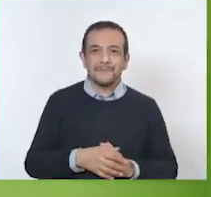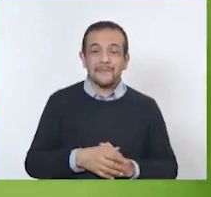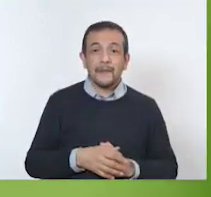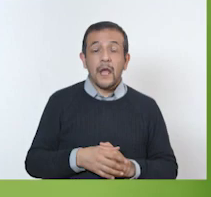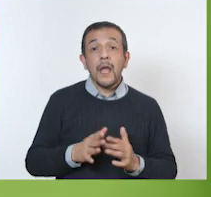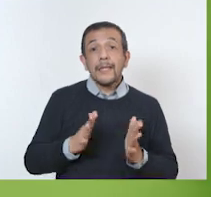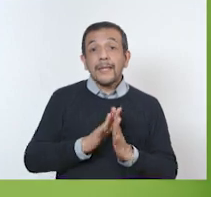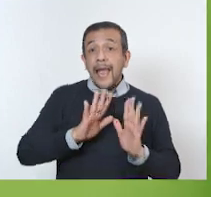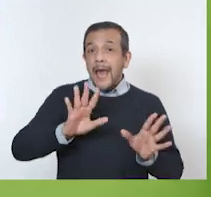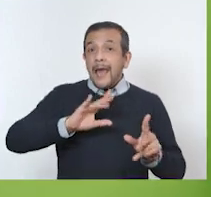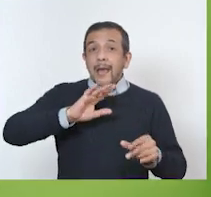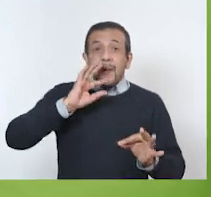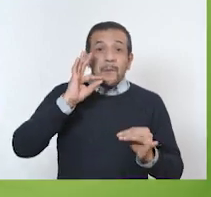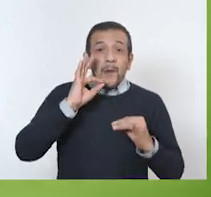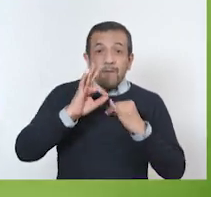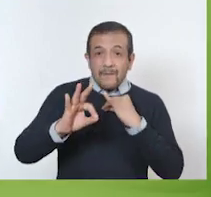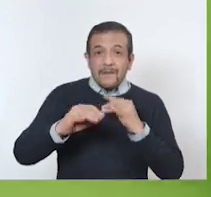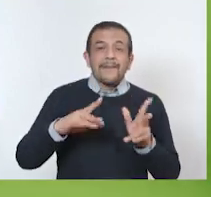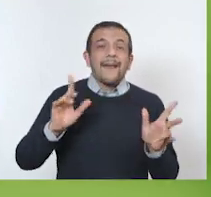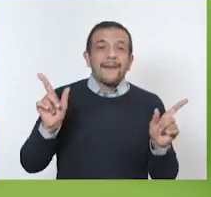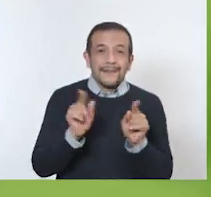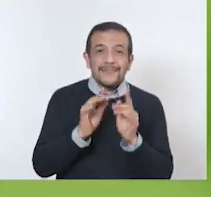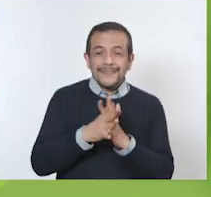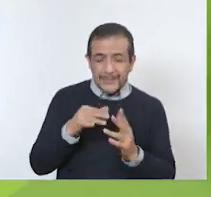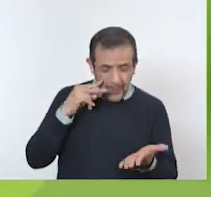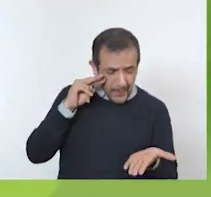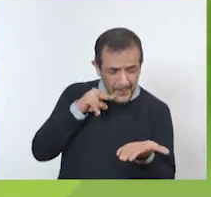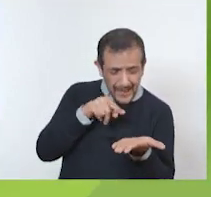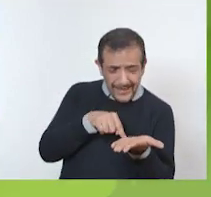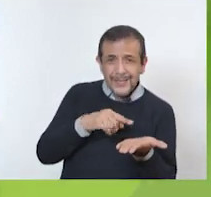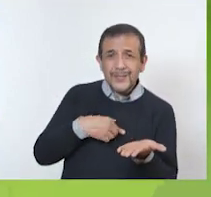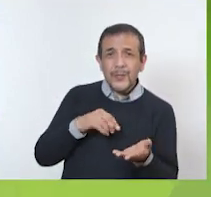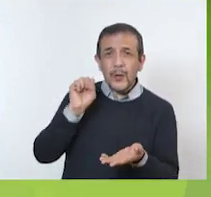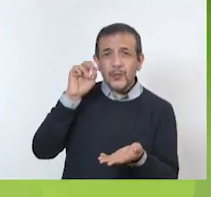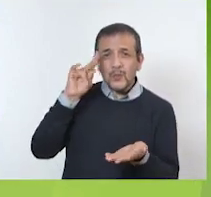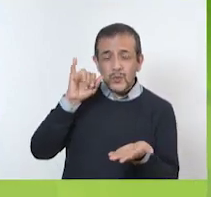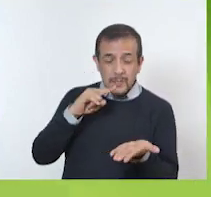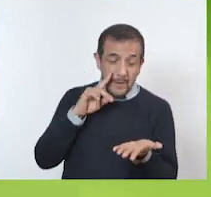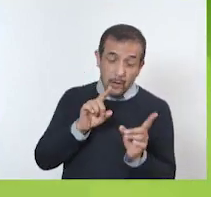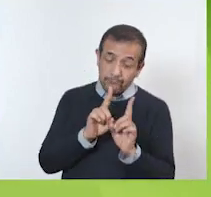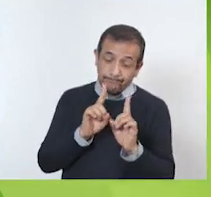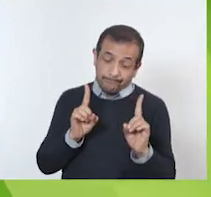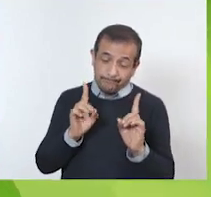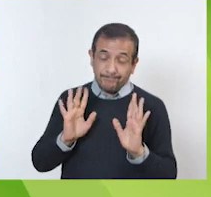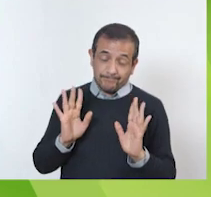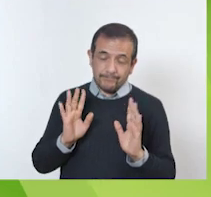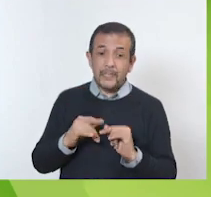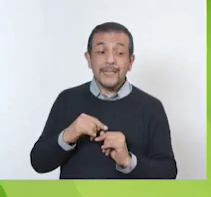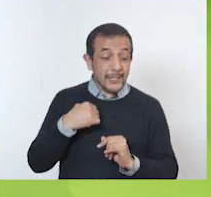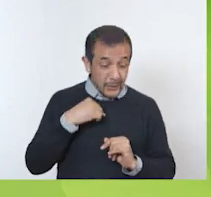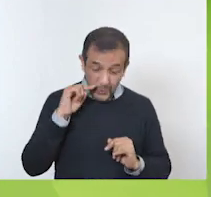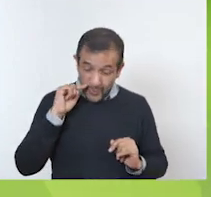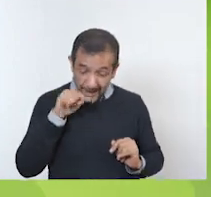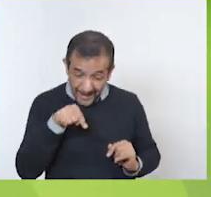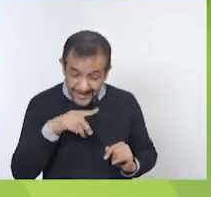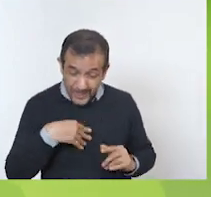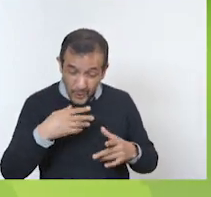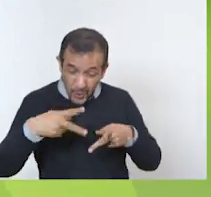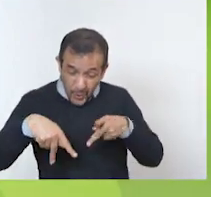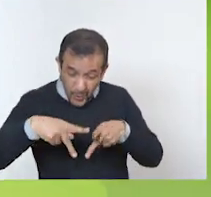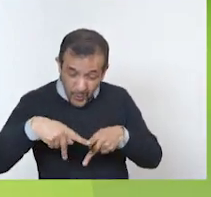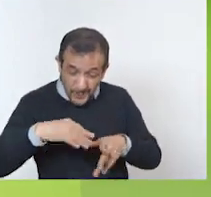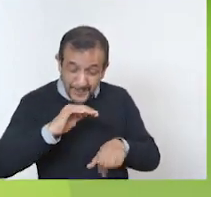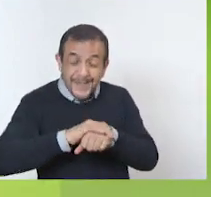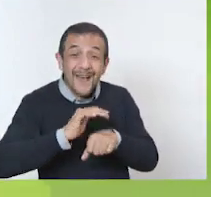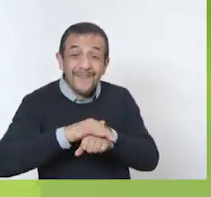Por fin terminamos. Ahí estoy yo, jugando con Susy. Pero manteniendo sana distancia. Y yo juego fútbol